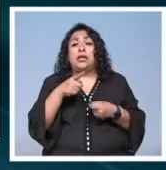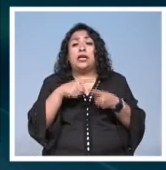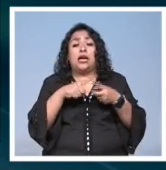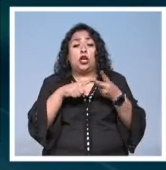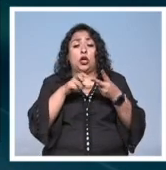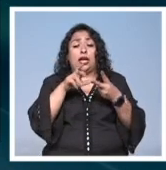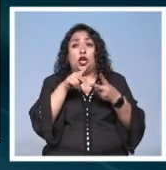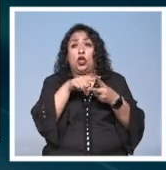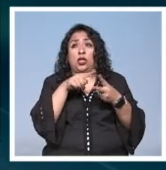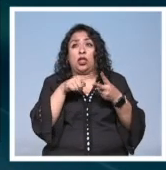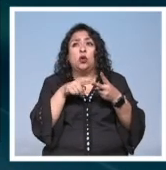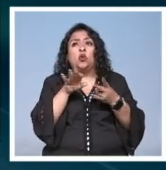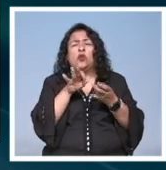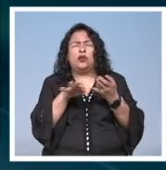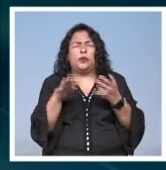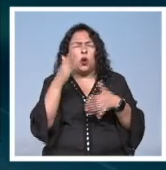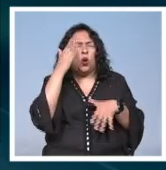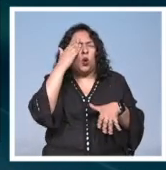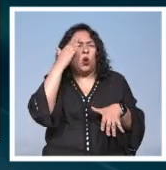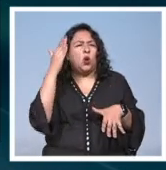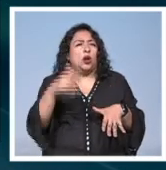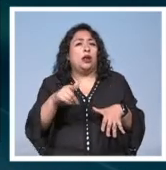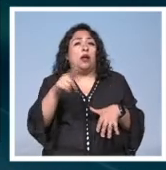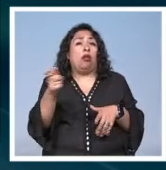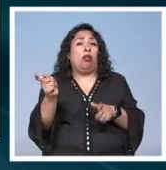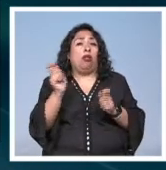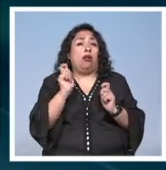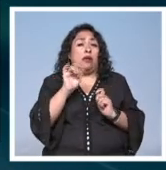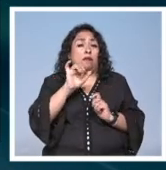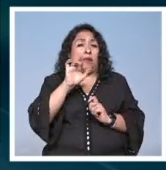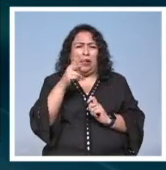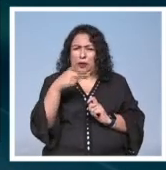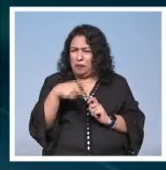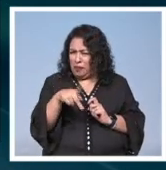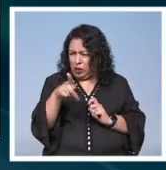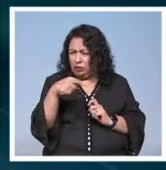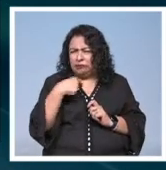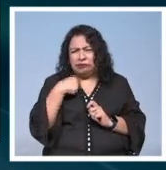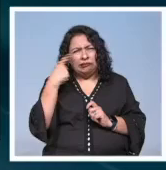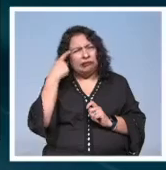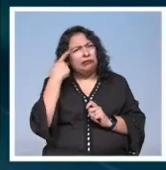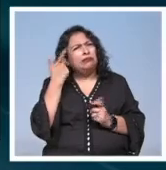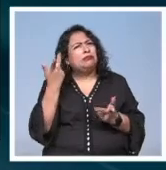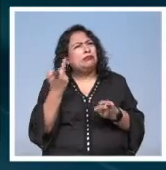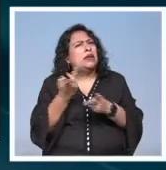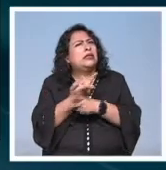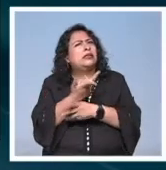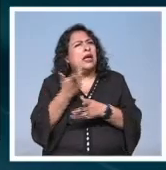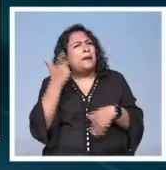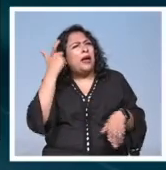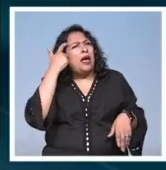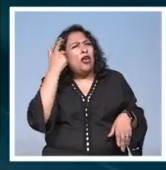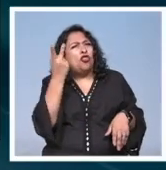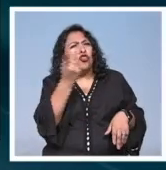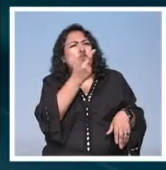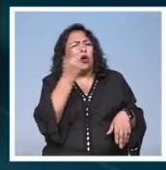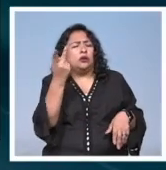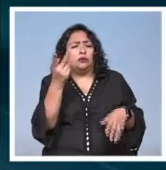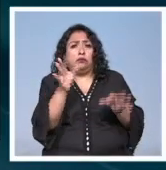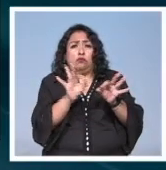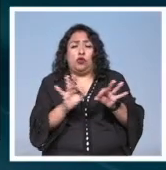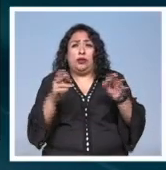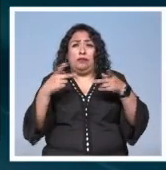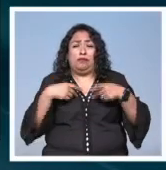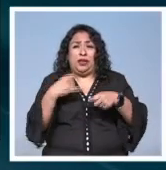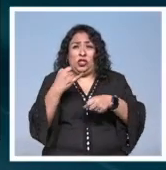carlota tuvieron un final trágico durante su imperio pero te has preguntado qué es lo que pasaba por la mente de estos dos enigmáticos